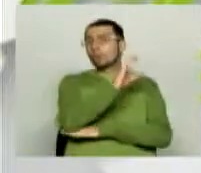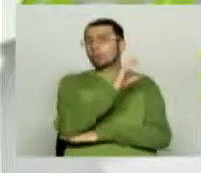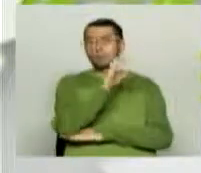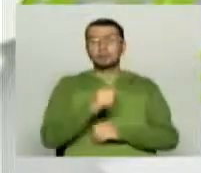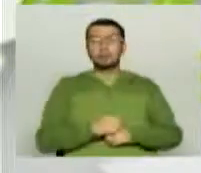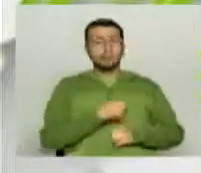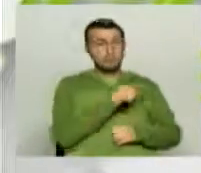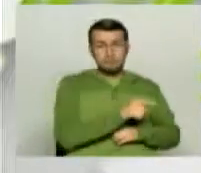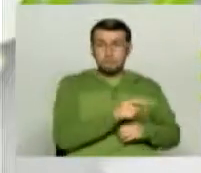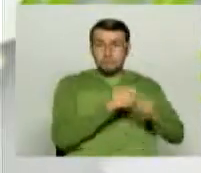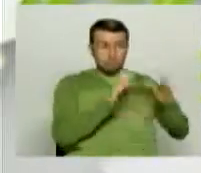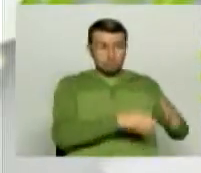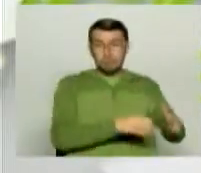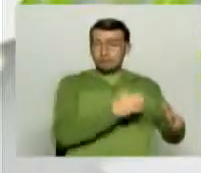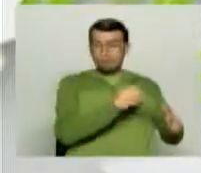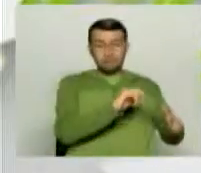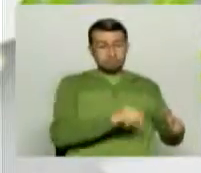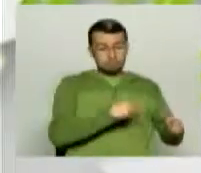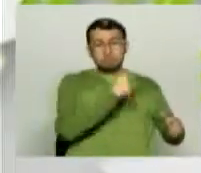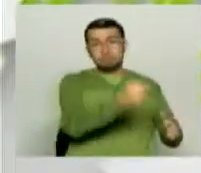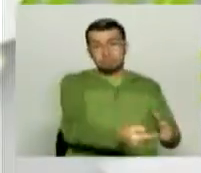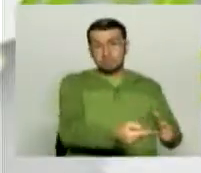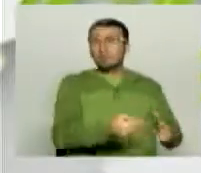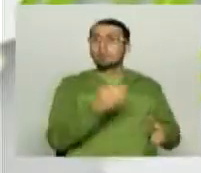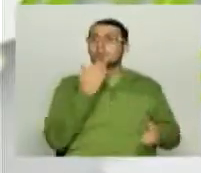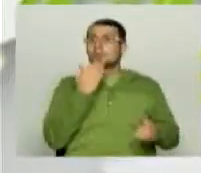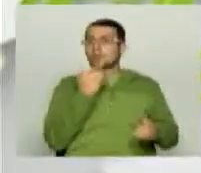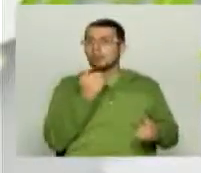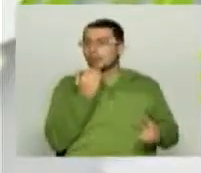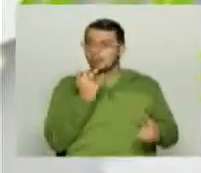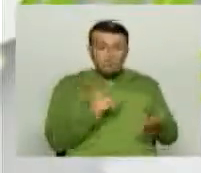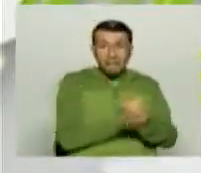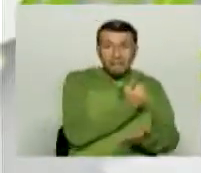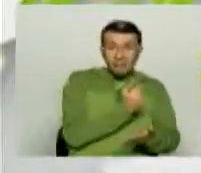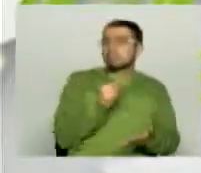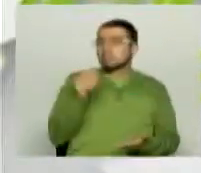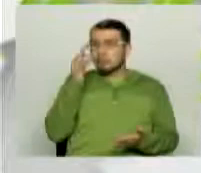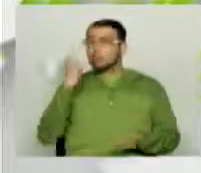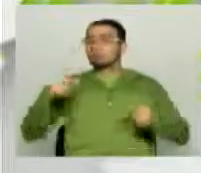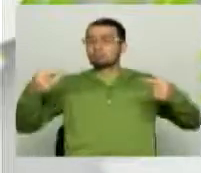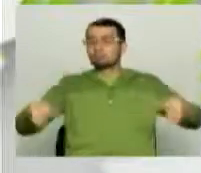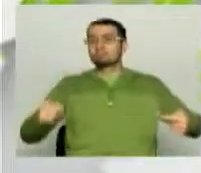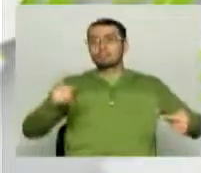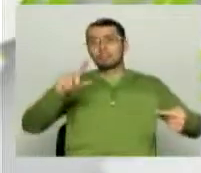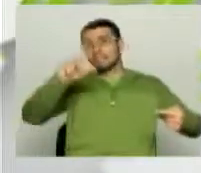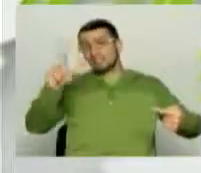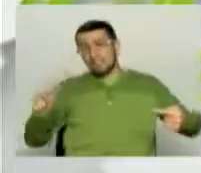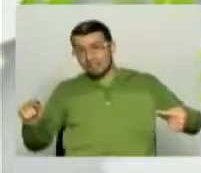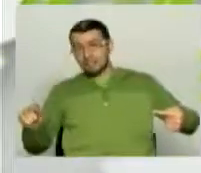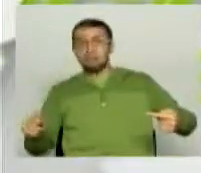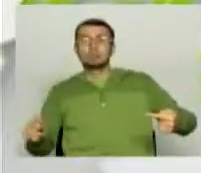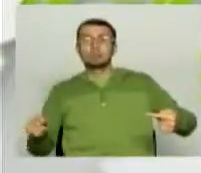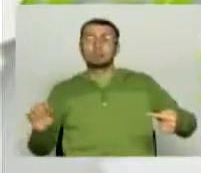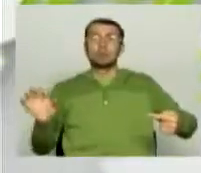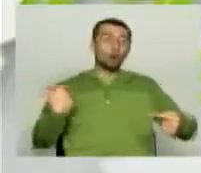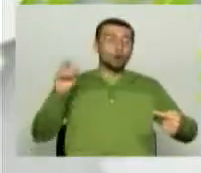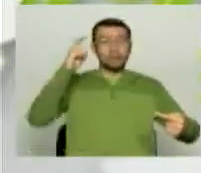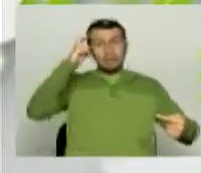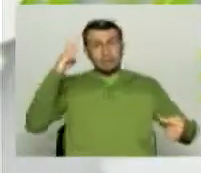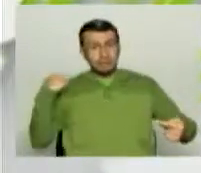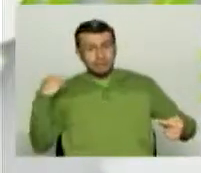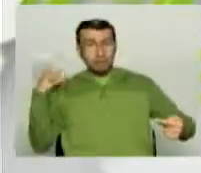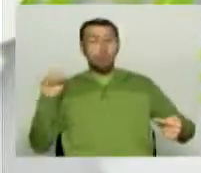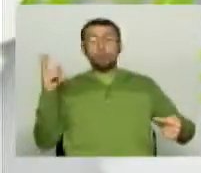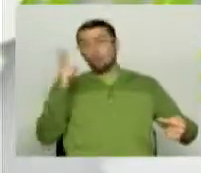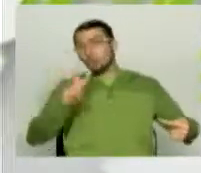pase la siguiente fase, pues de entrada va a tener como rivales o a Italia, que ya le ganó a Inglaterra, la propia Inglaterra o a Uruguay.